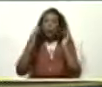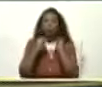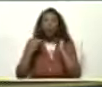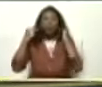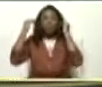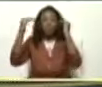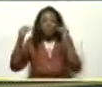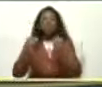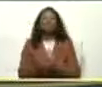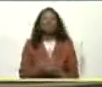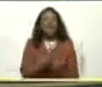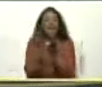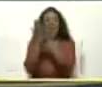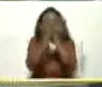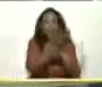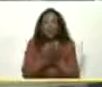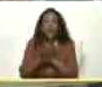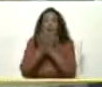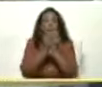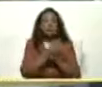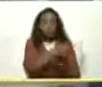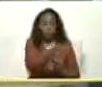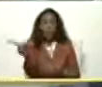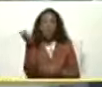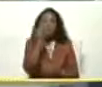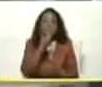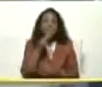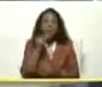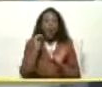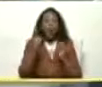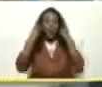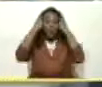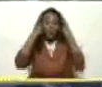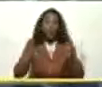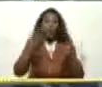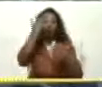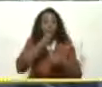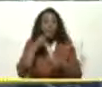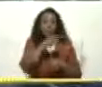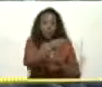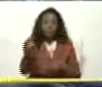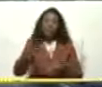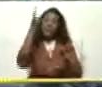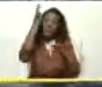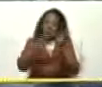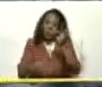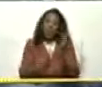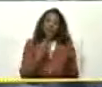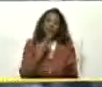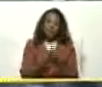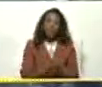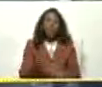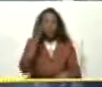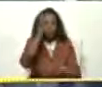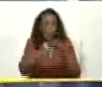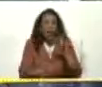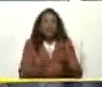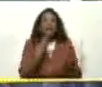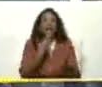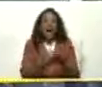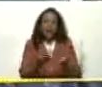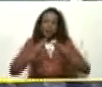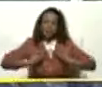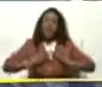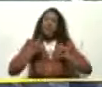Superándose Estudiando Y mejorando Sus carreras Les deseo Suerte Pues Ustedes Les doy las gracias